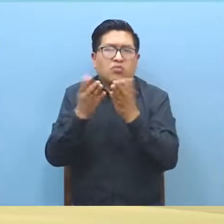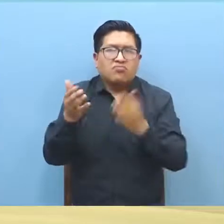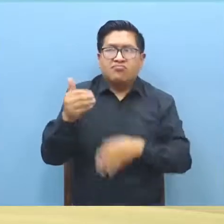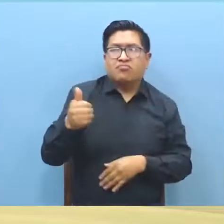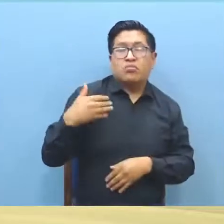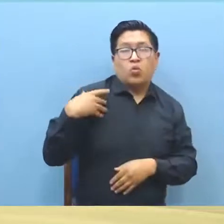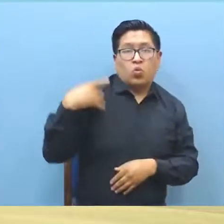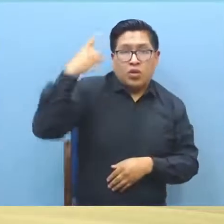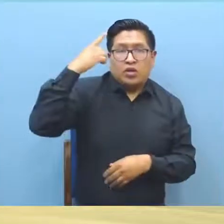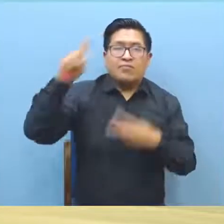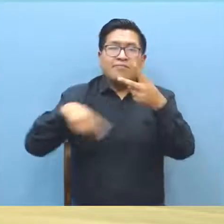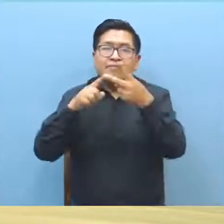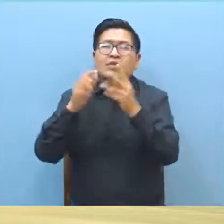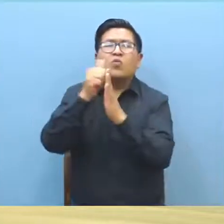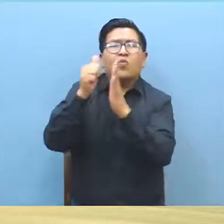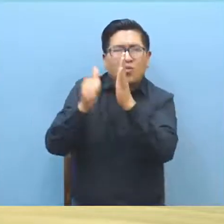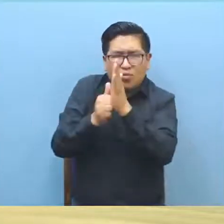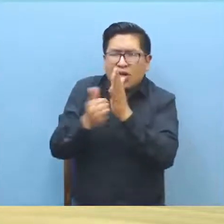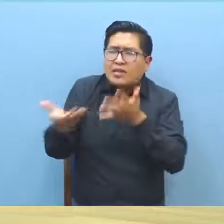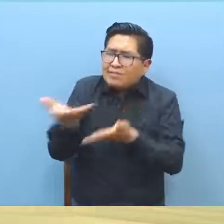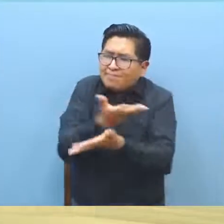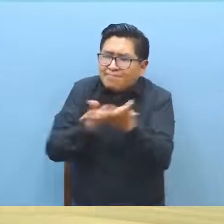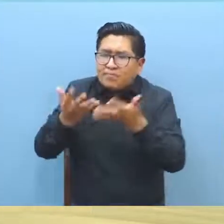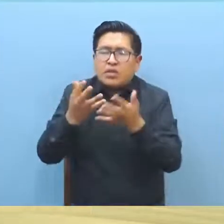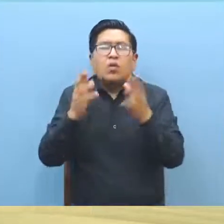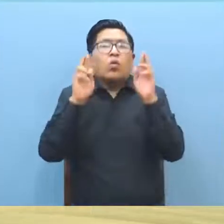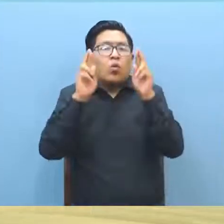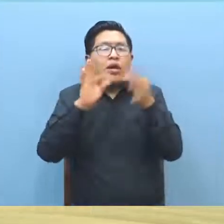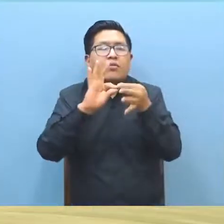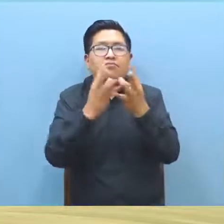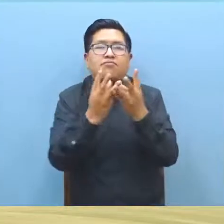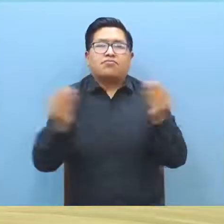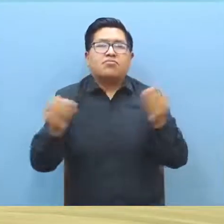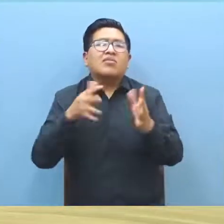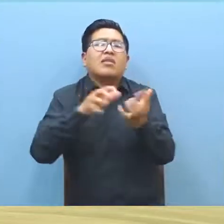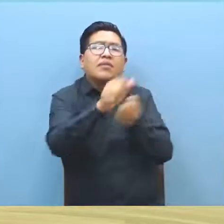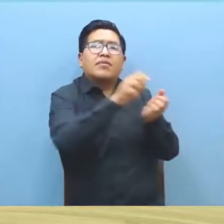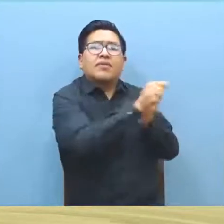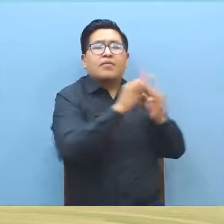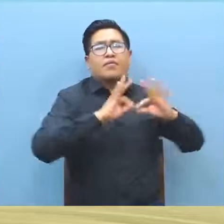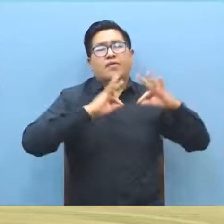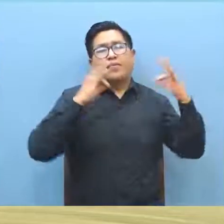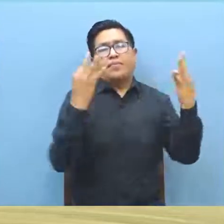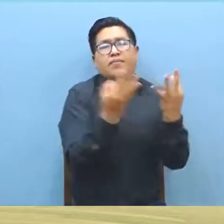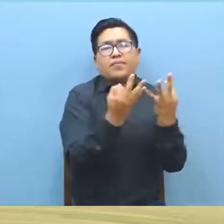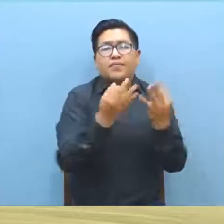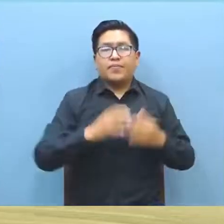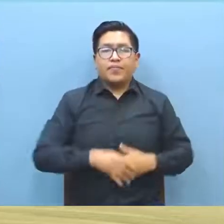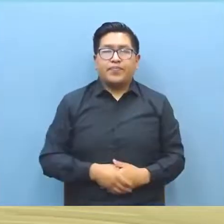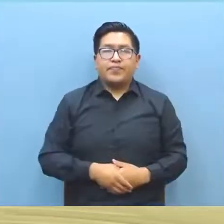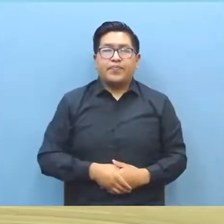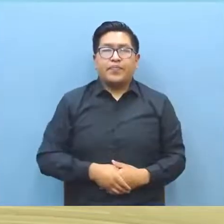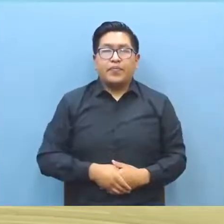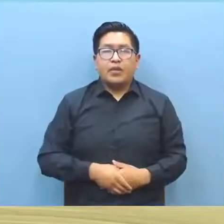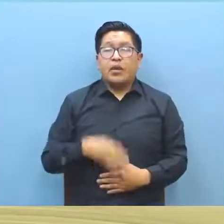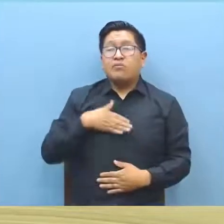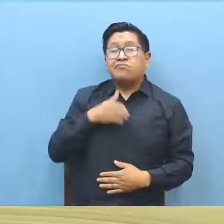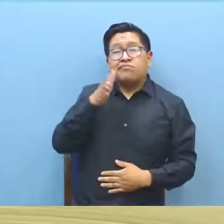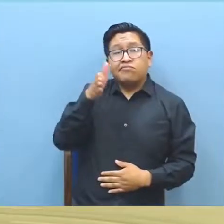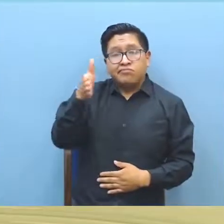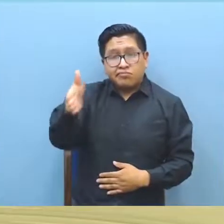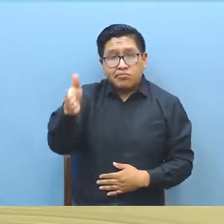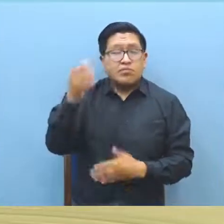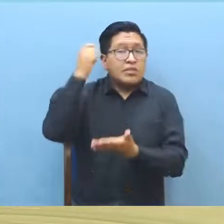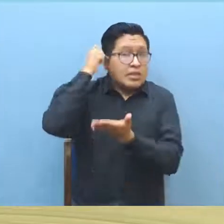empresa con el fin de buscar una salida a este conflicto que perjudica a las familias de estos trabajadores. En revista con el